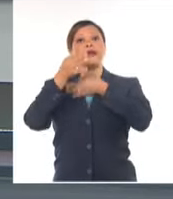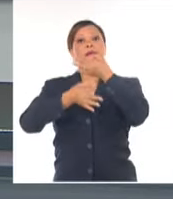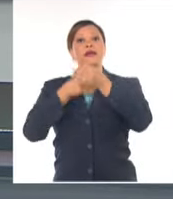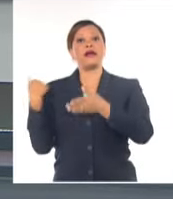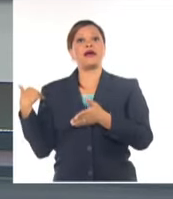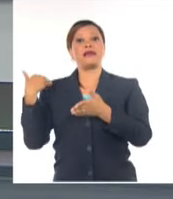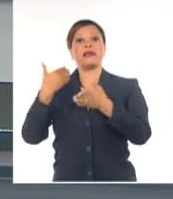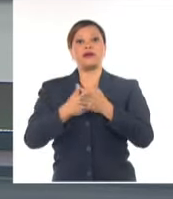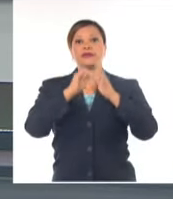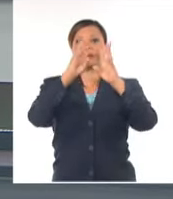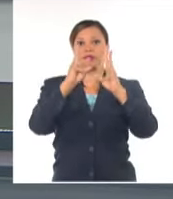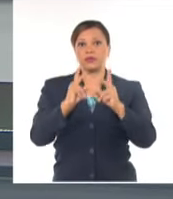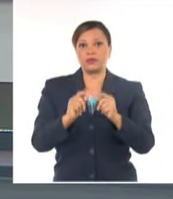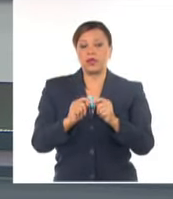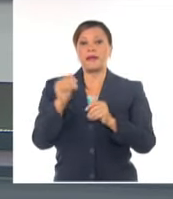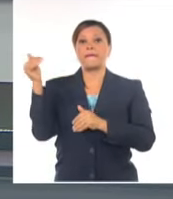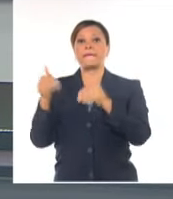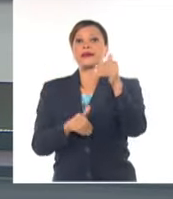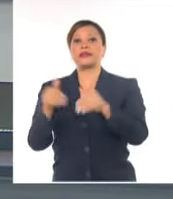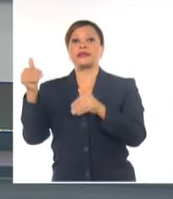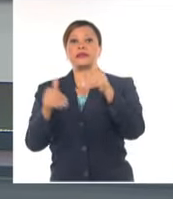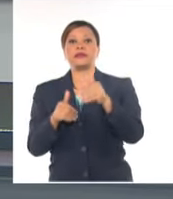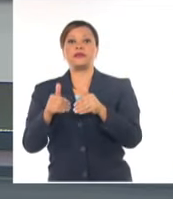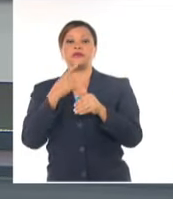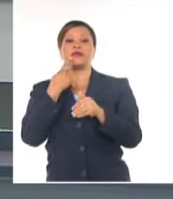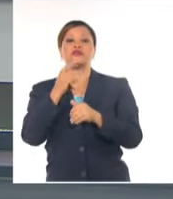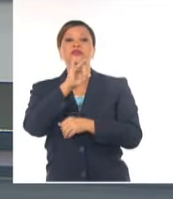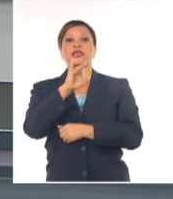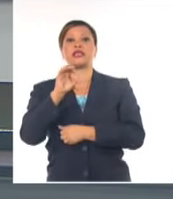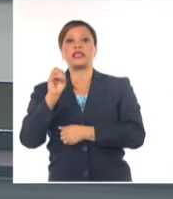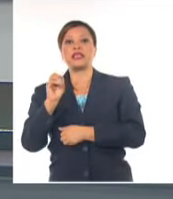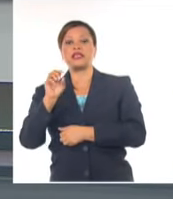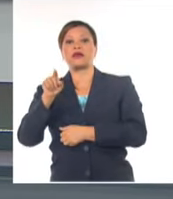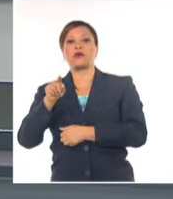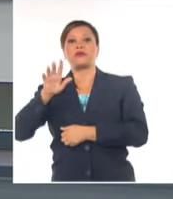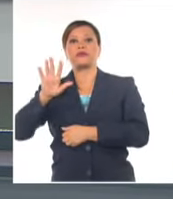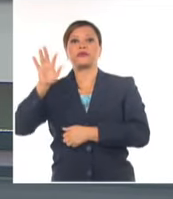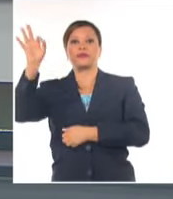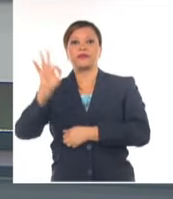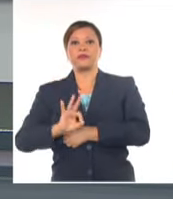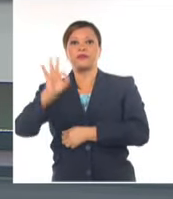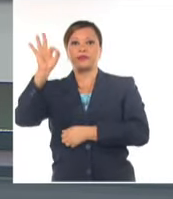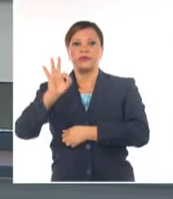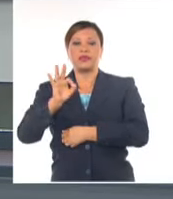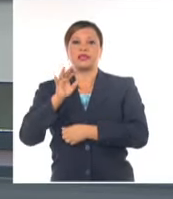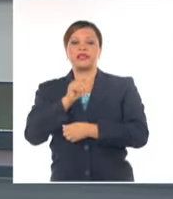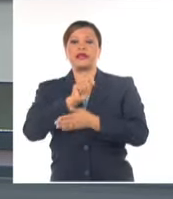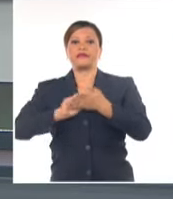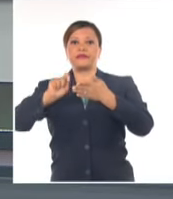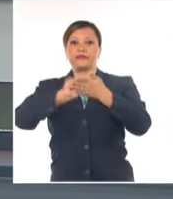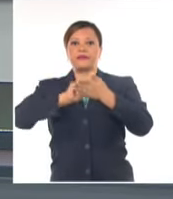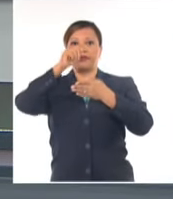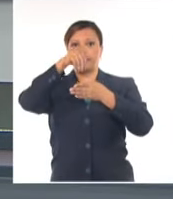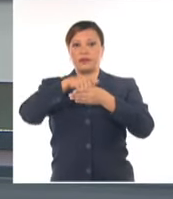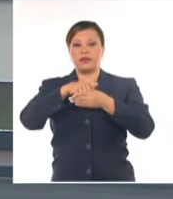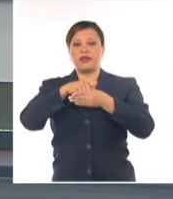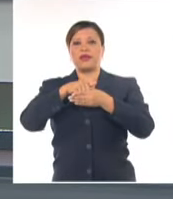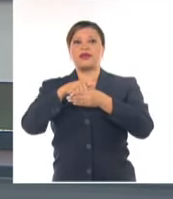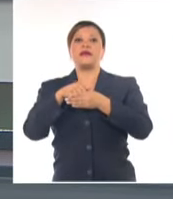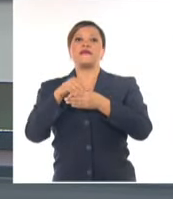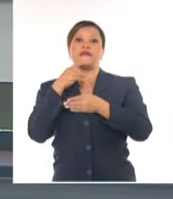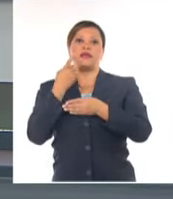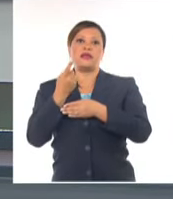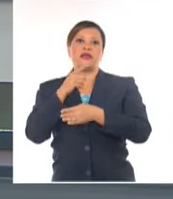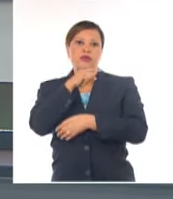contabilizó una participación del setenta coma cinco por ciento del padrón electoral del país de acuerdo a la